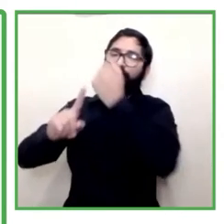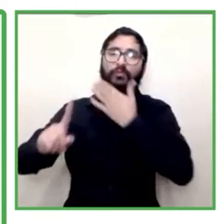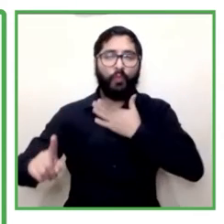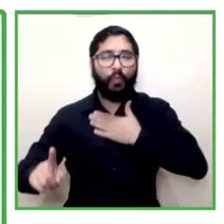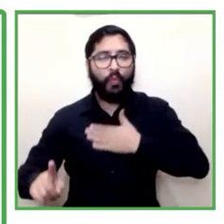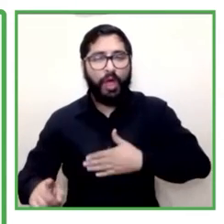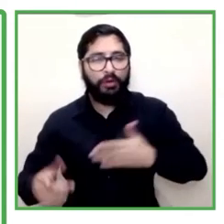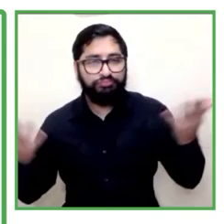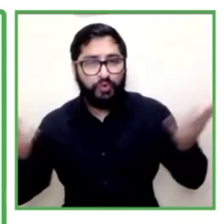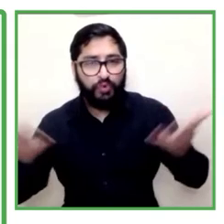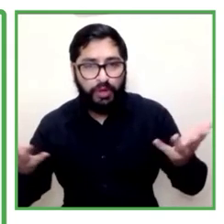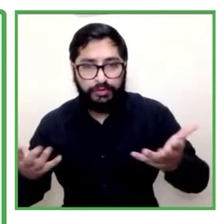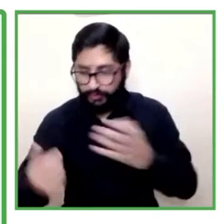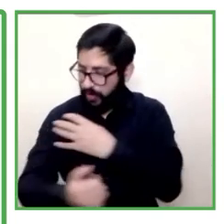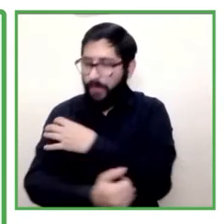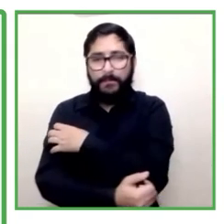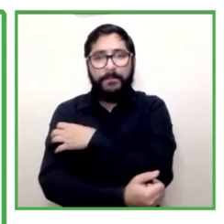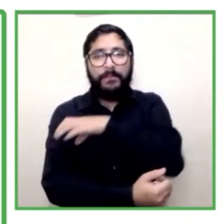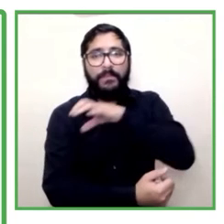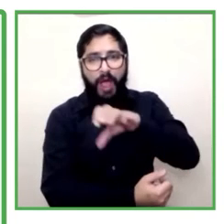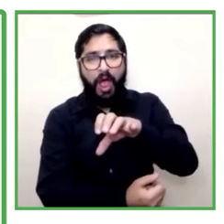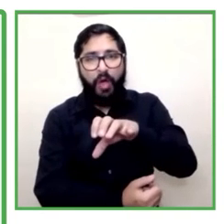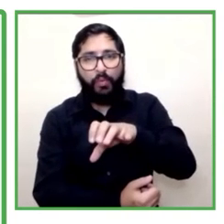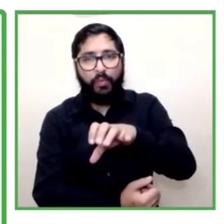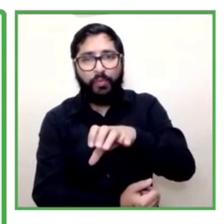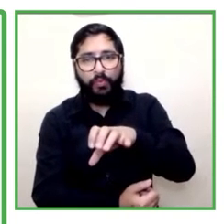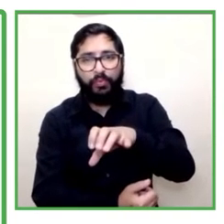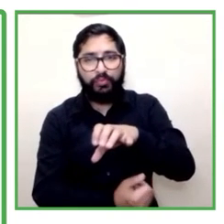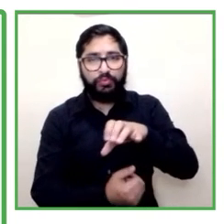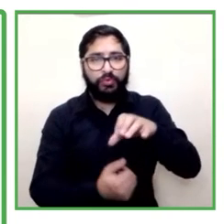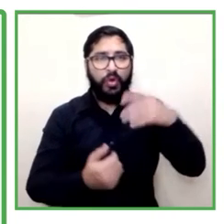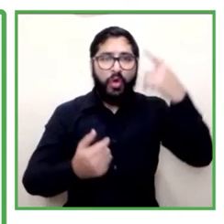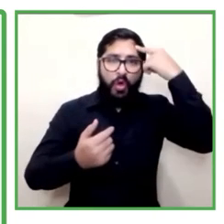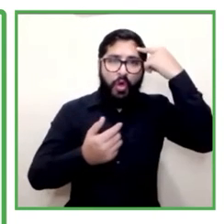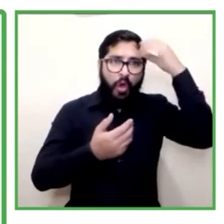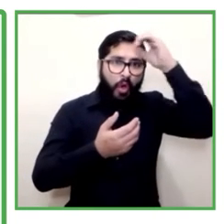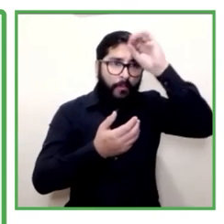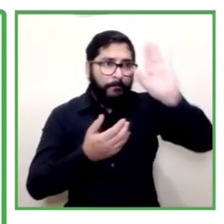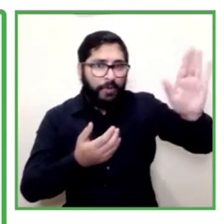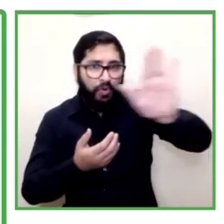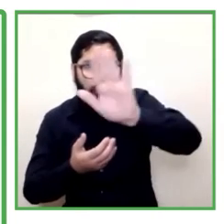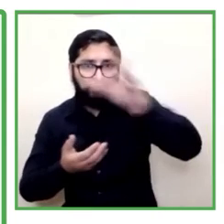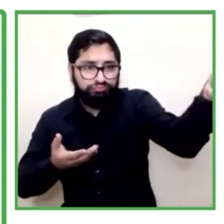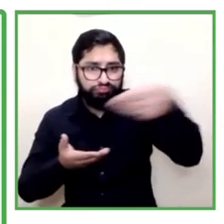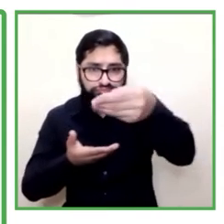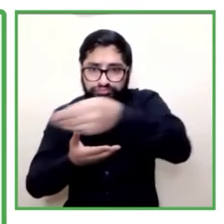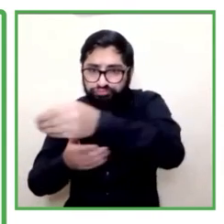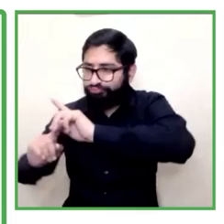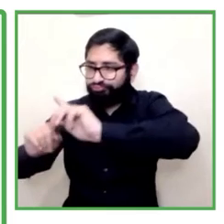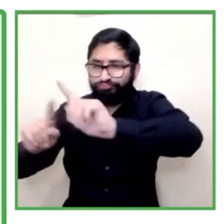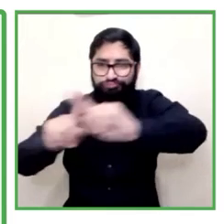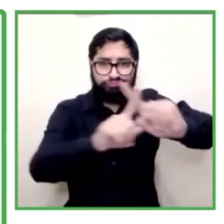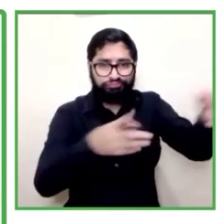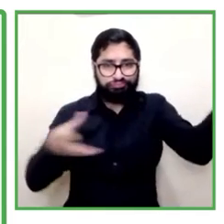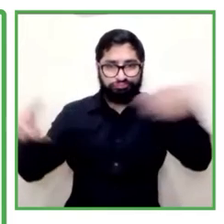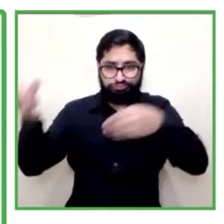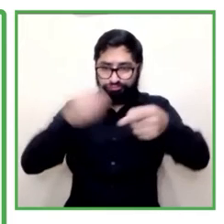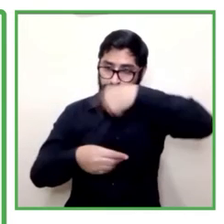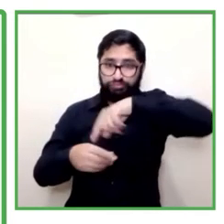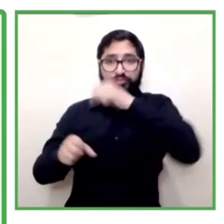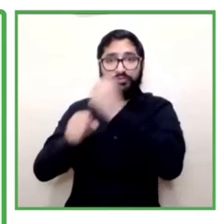accesibilidad en las plataformas de la entidad nuestras plataformas son muy robustas nuestras plataformas demandan